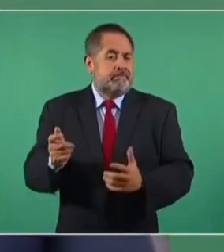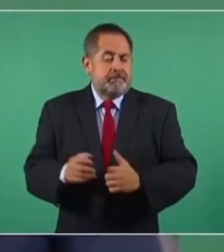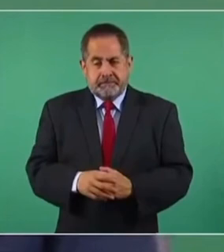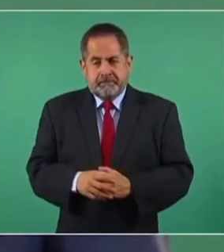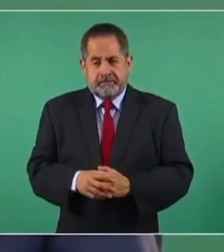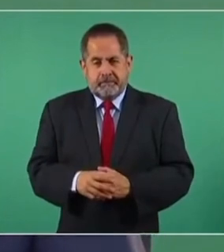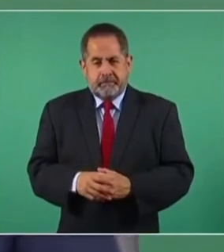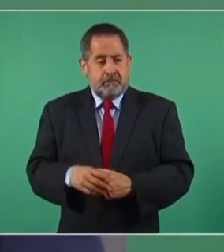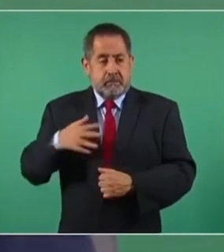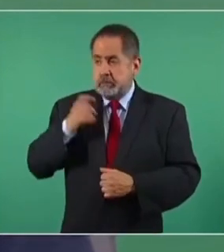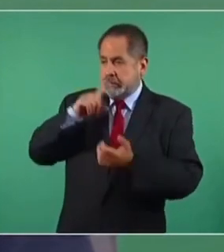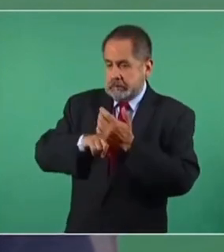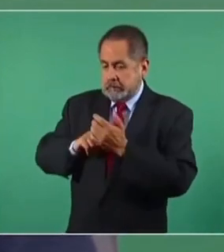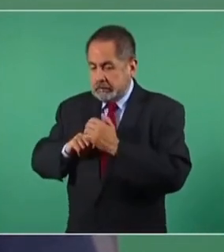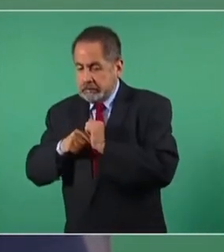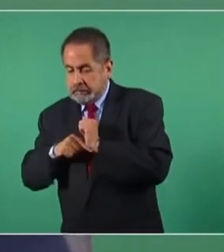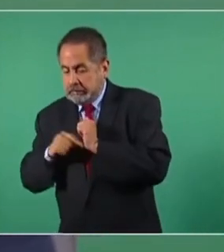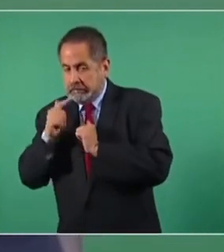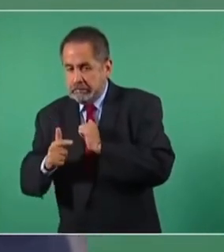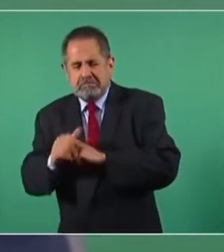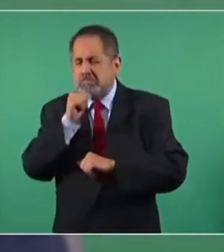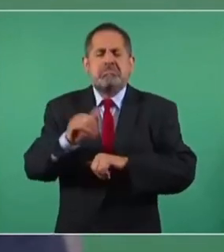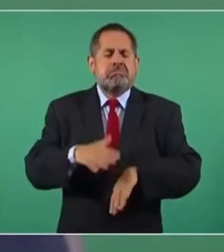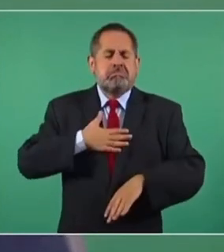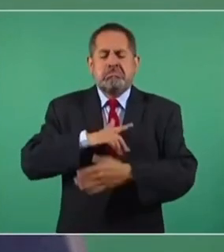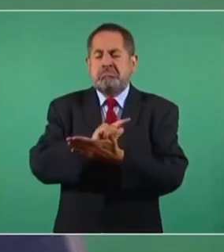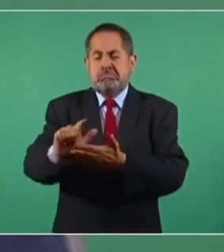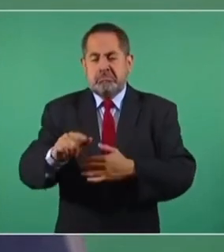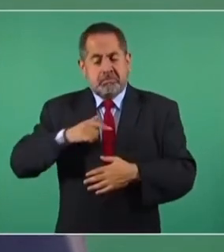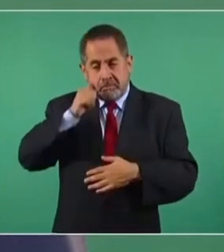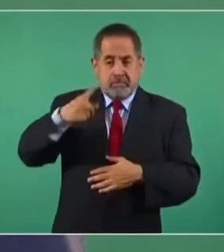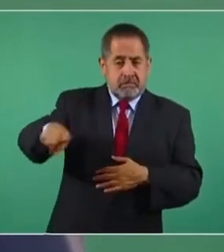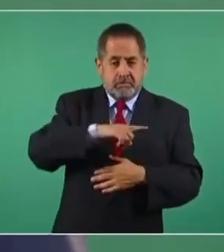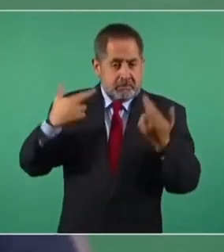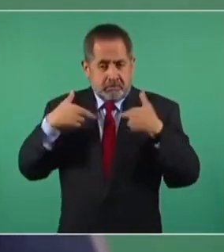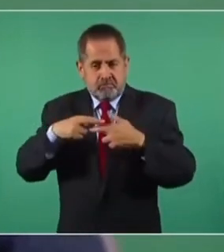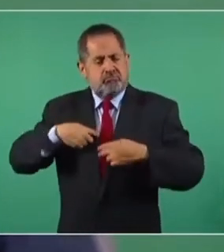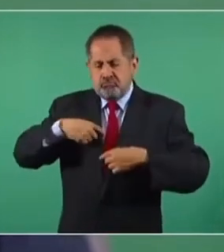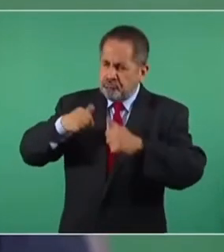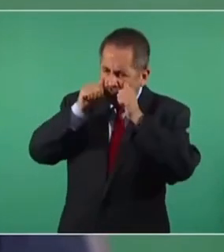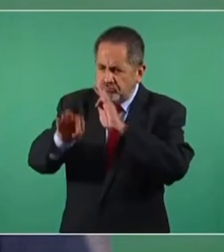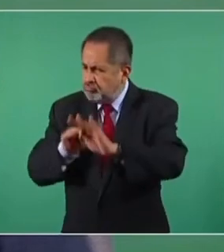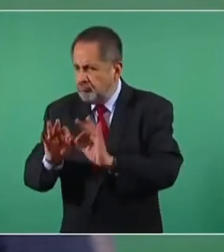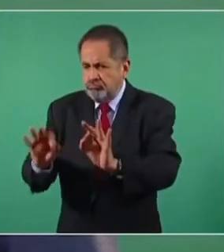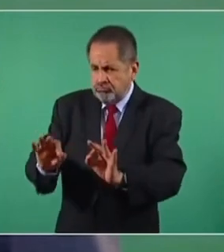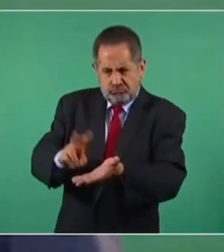porque no debemos nada, hemos tratado a las maestras, a los maestros, cómo se merecen,